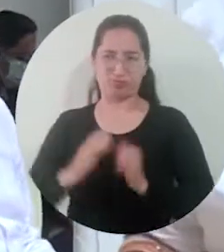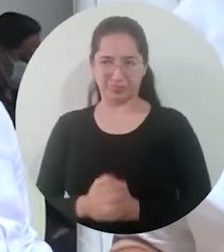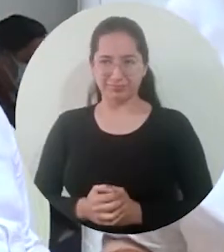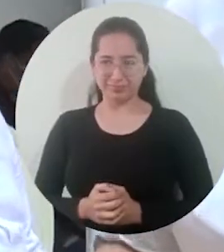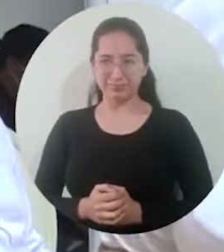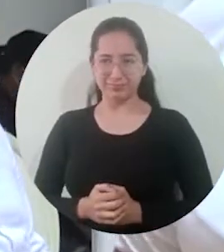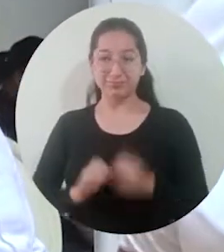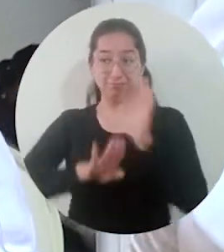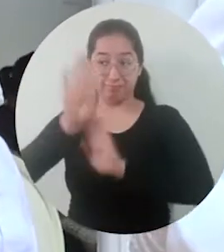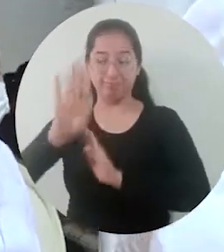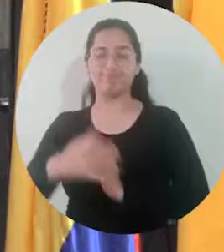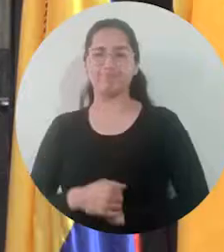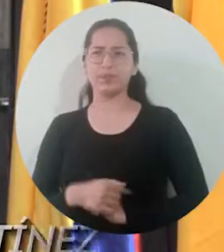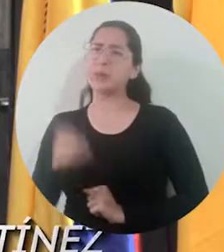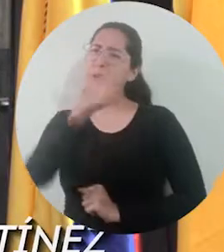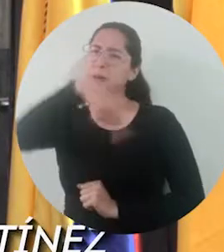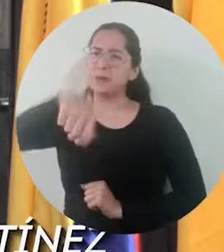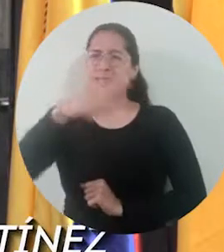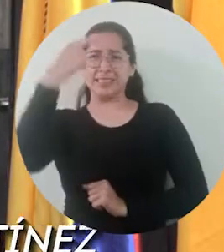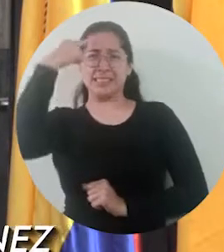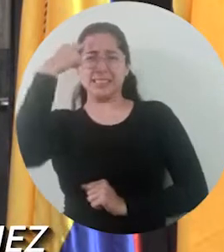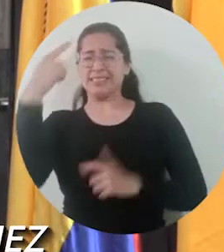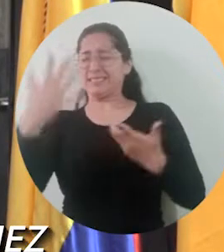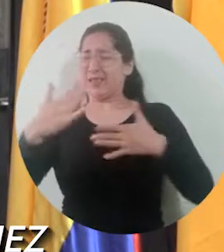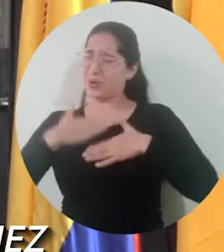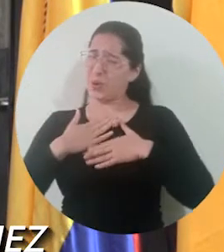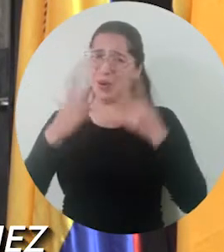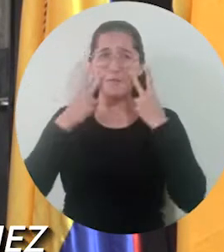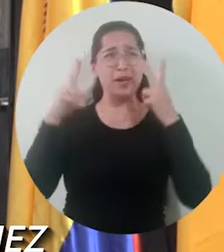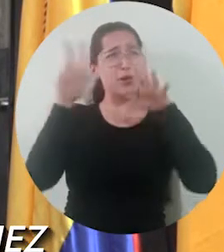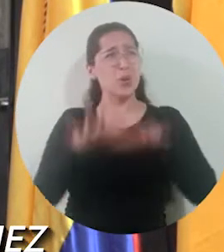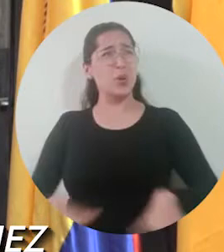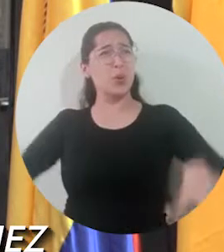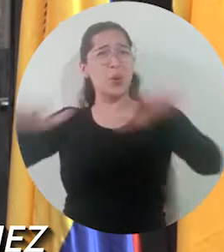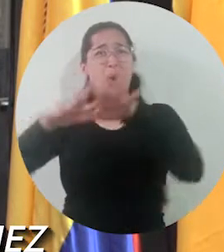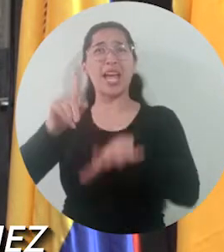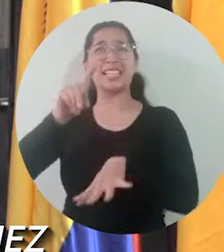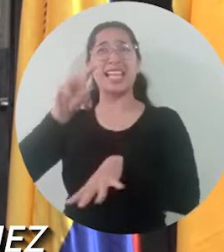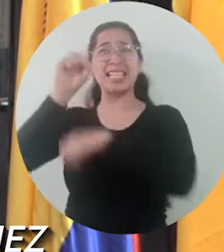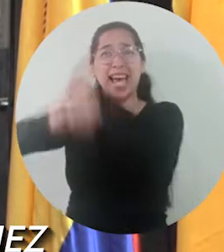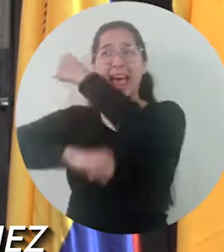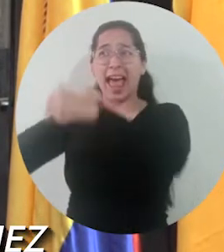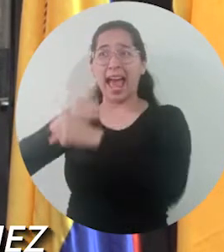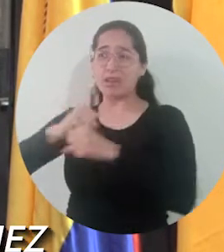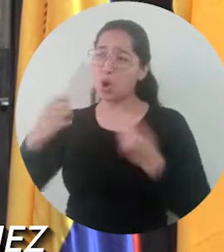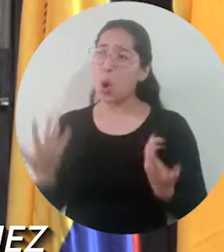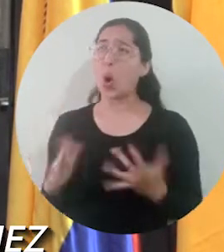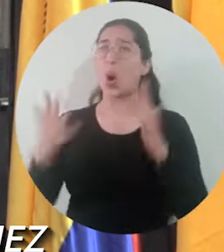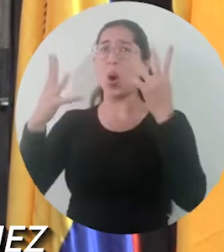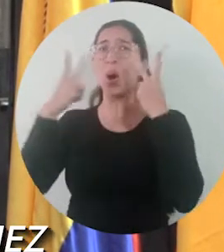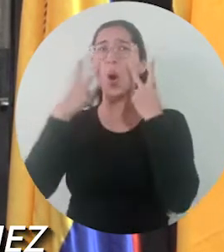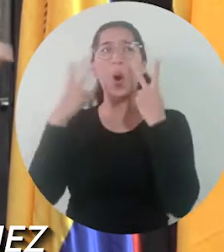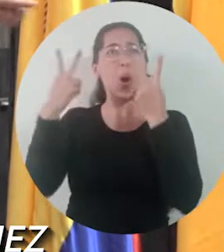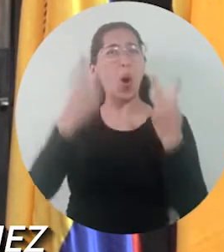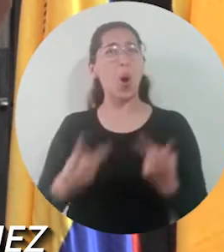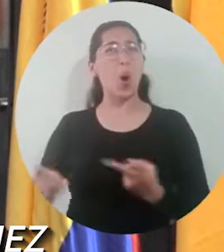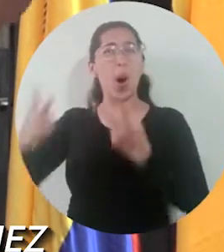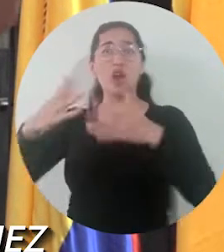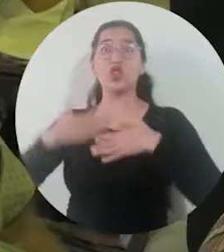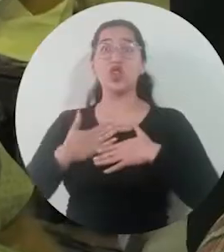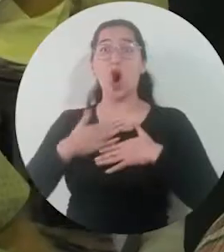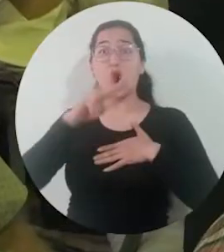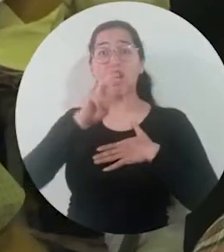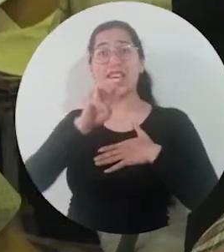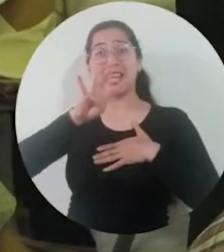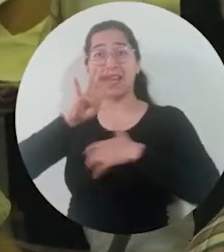No saben la emoción que siento después de 60 años, teniendo yo hoy 84